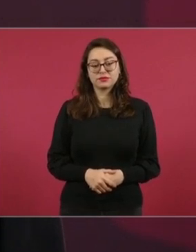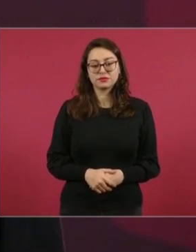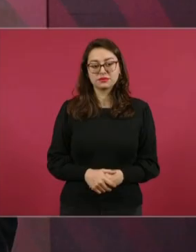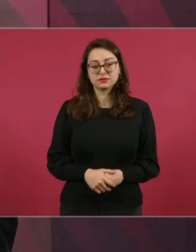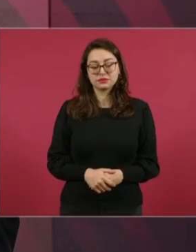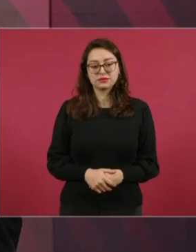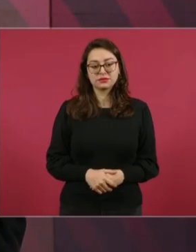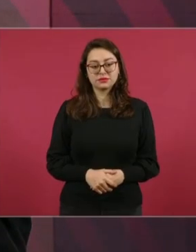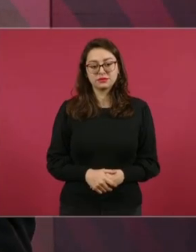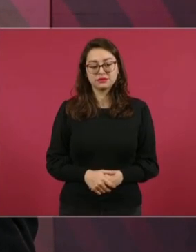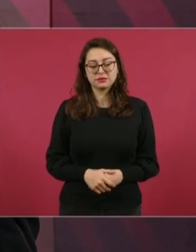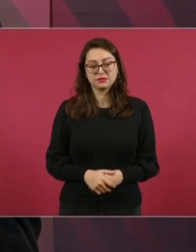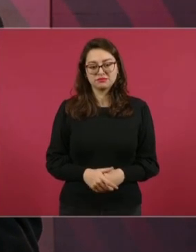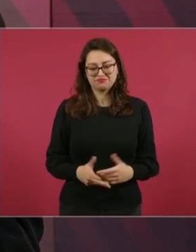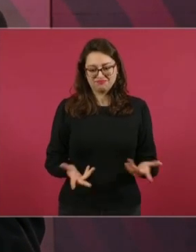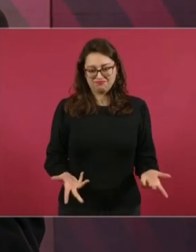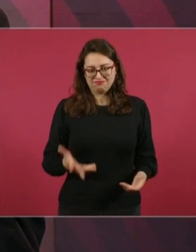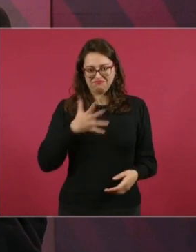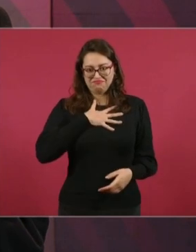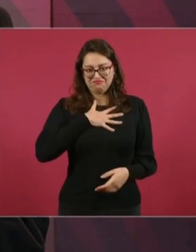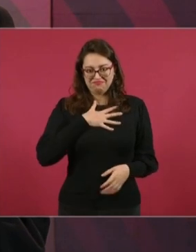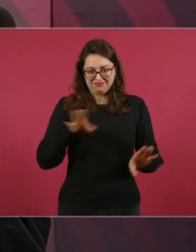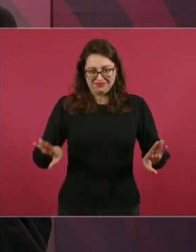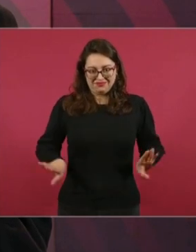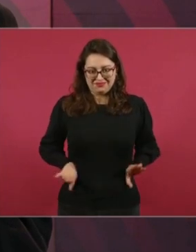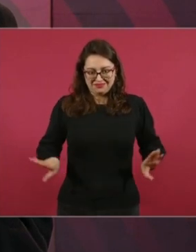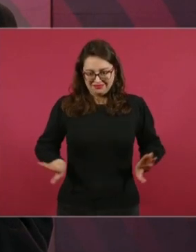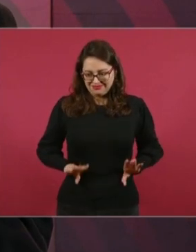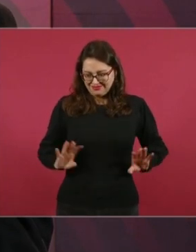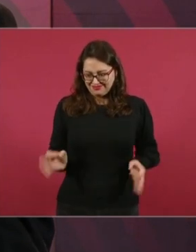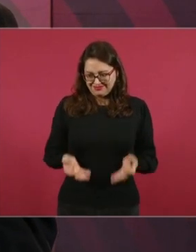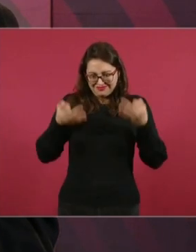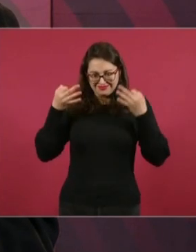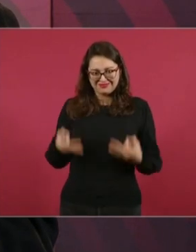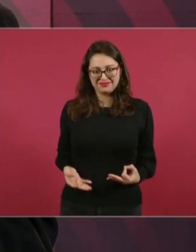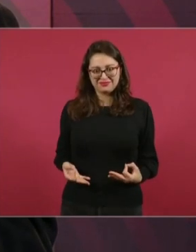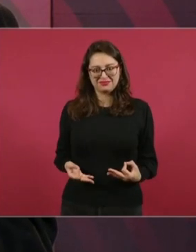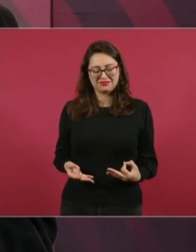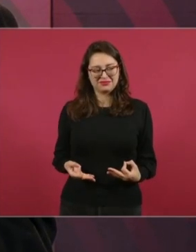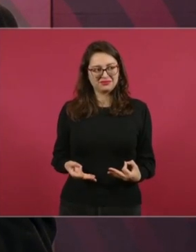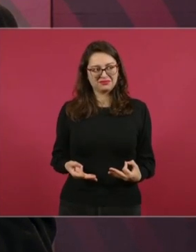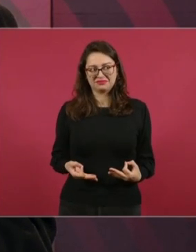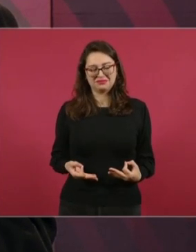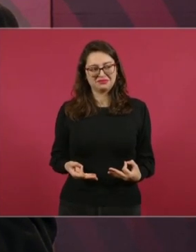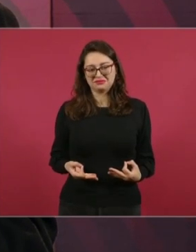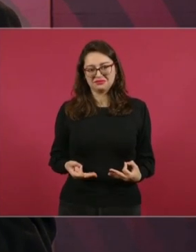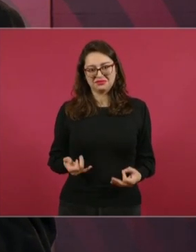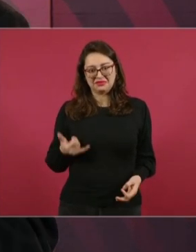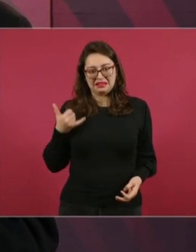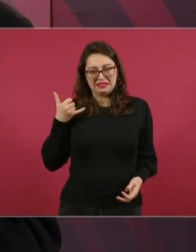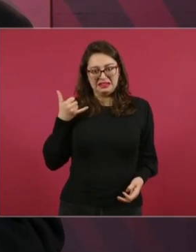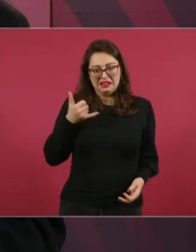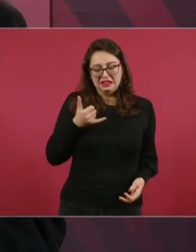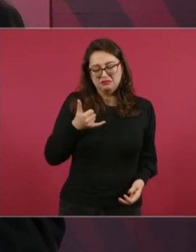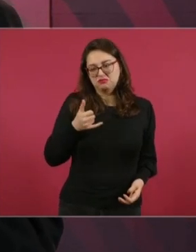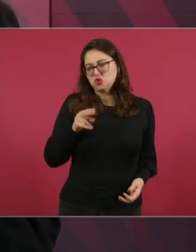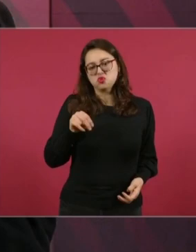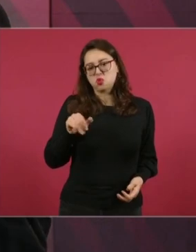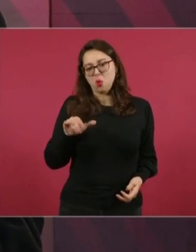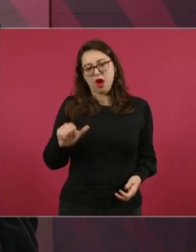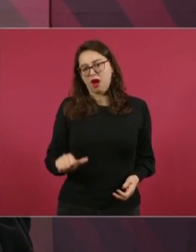Por convicción, por principio, y también